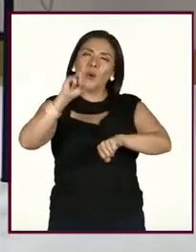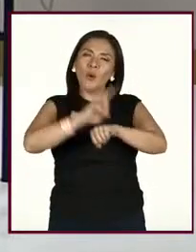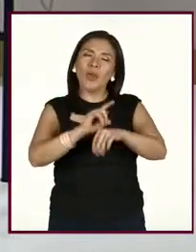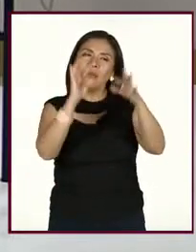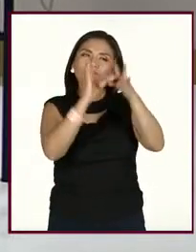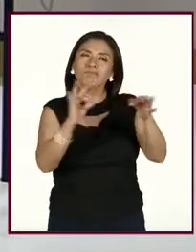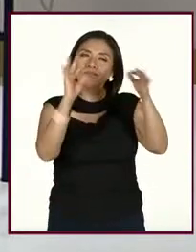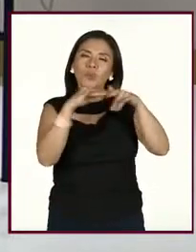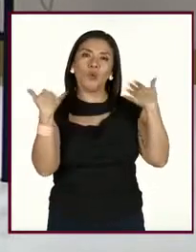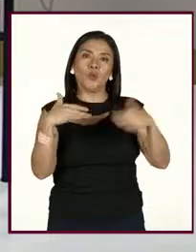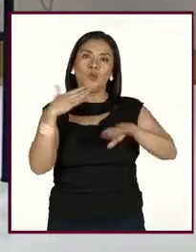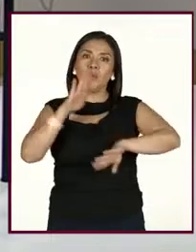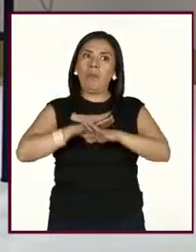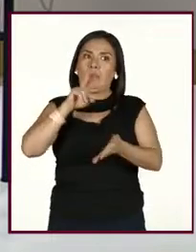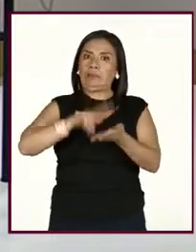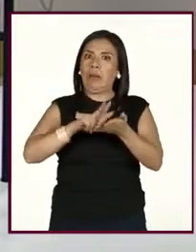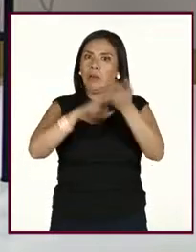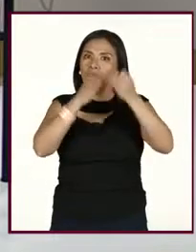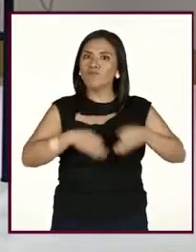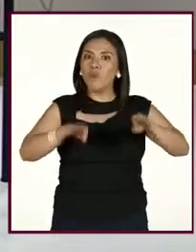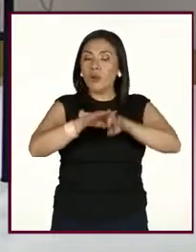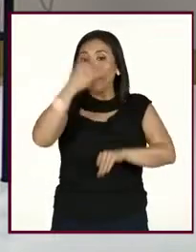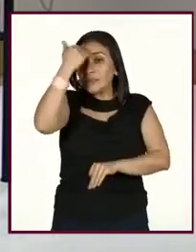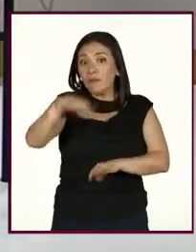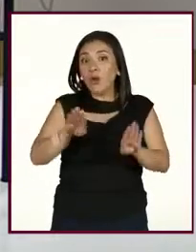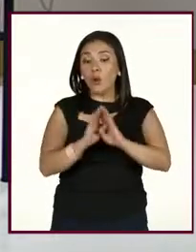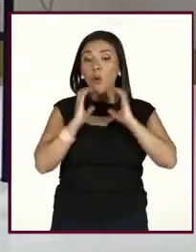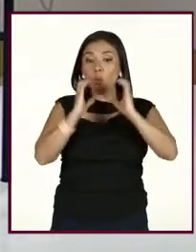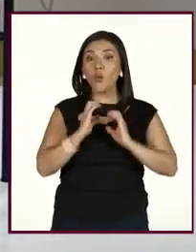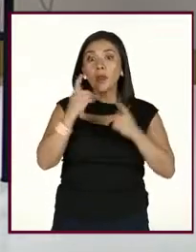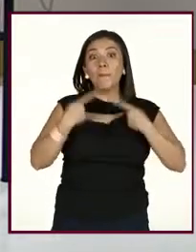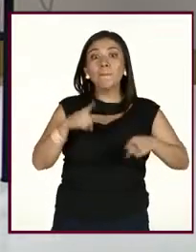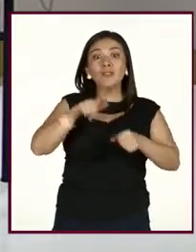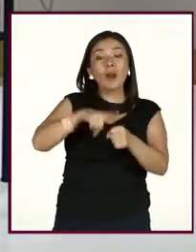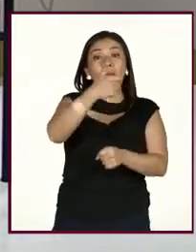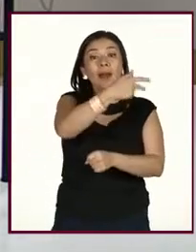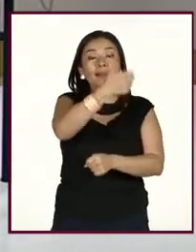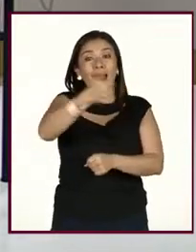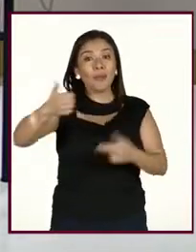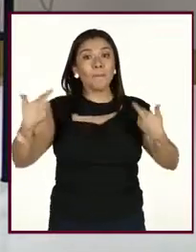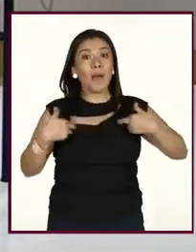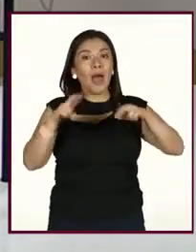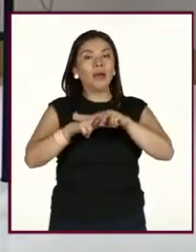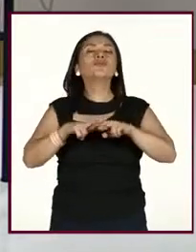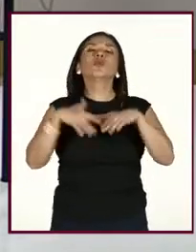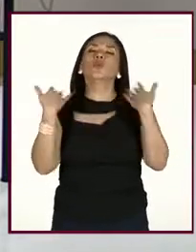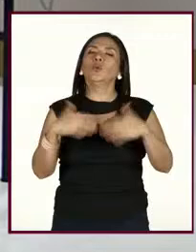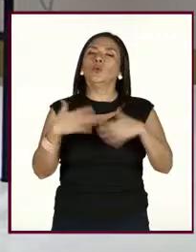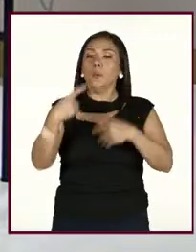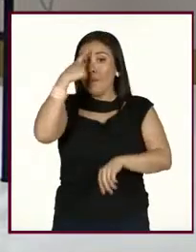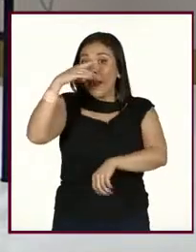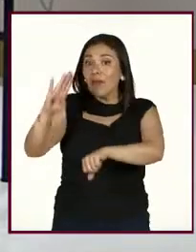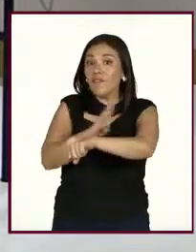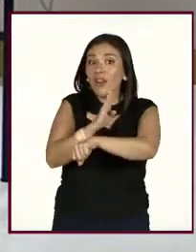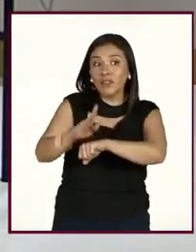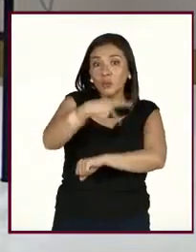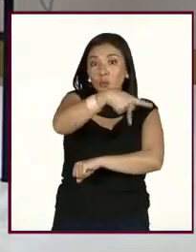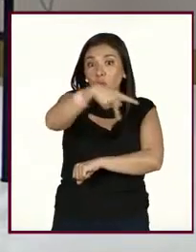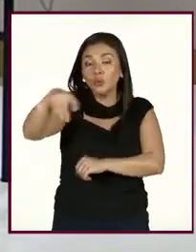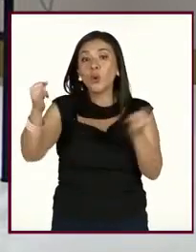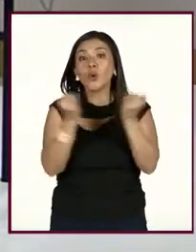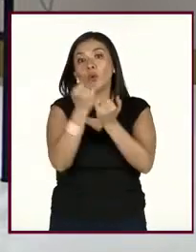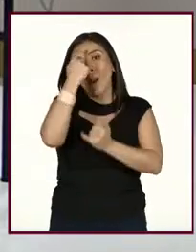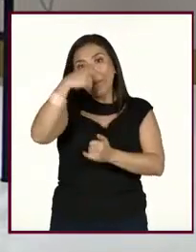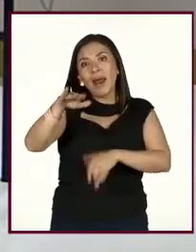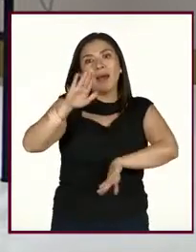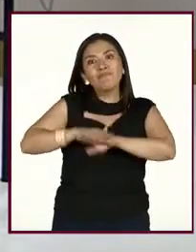y útil información. Ahora sabemos que el autocuidado del docente es de suma importancia, no solo para el beneficio propio, sino también para el